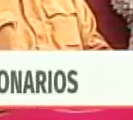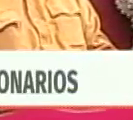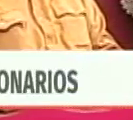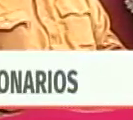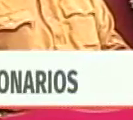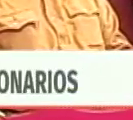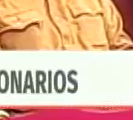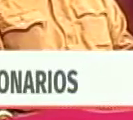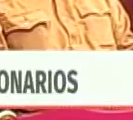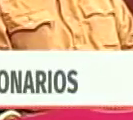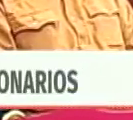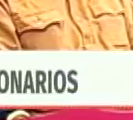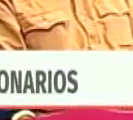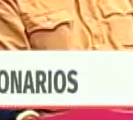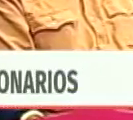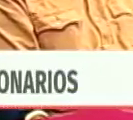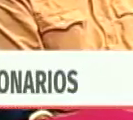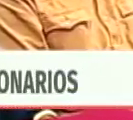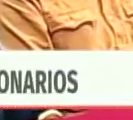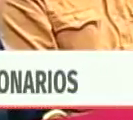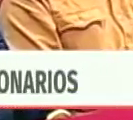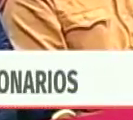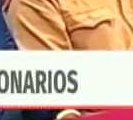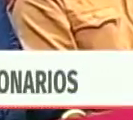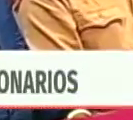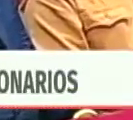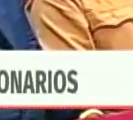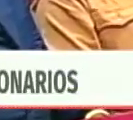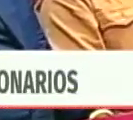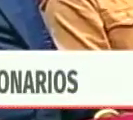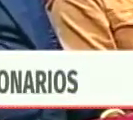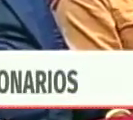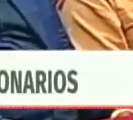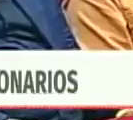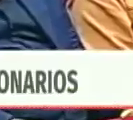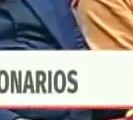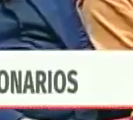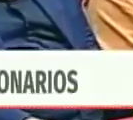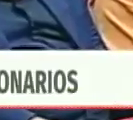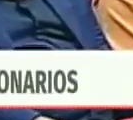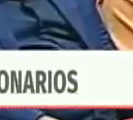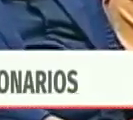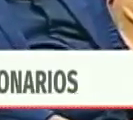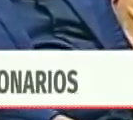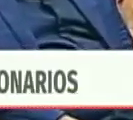Prioridades, plan, equipo, poder popular. Ahí hay una fórmula mágica.